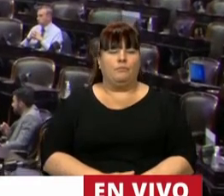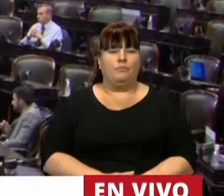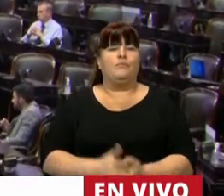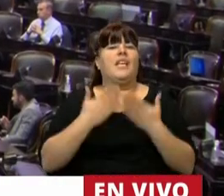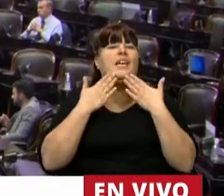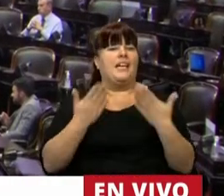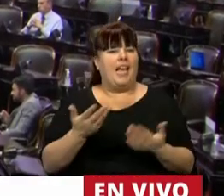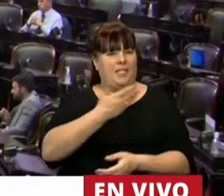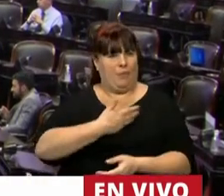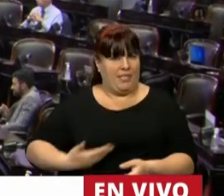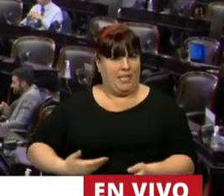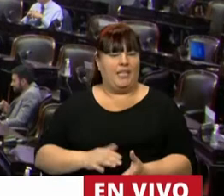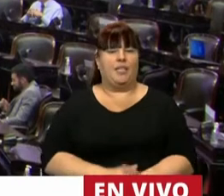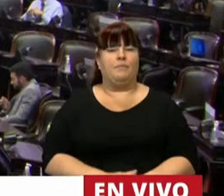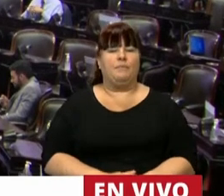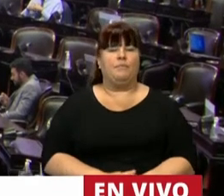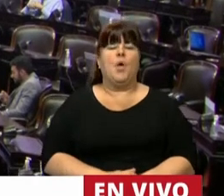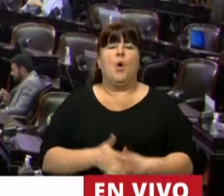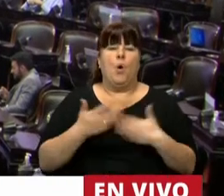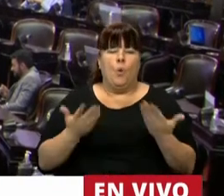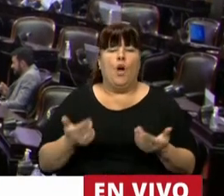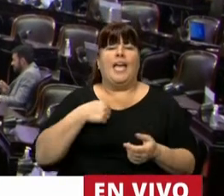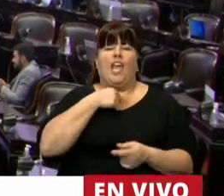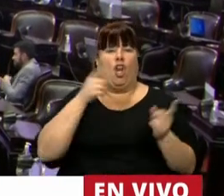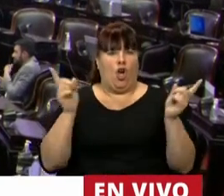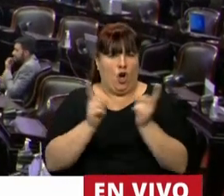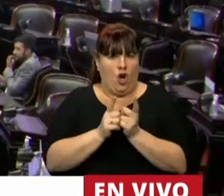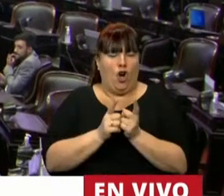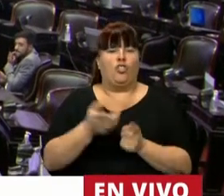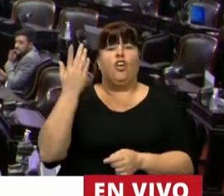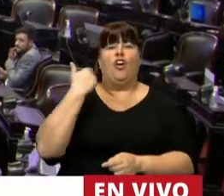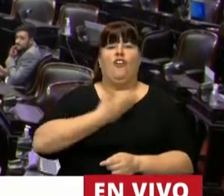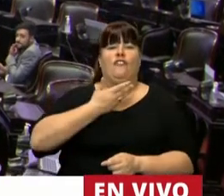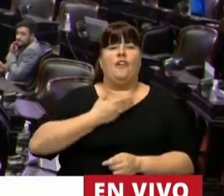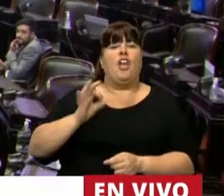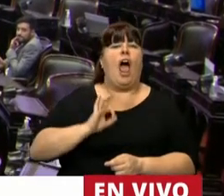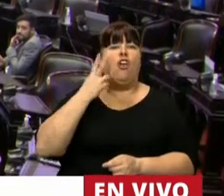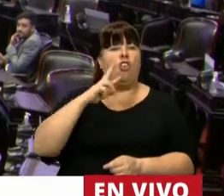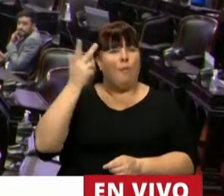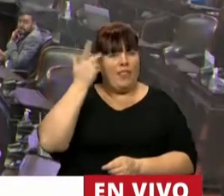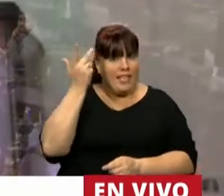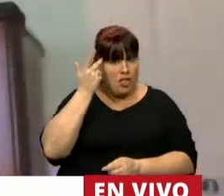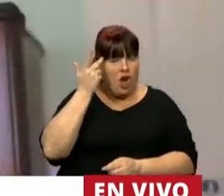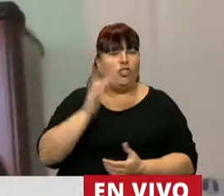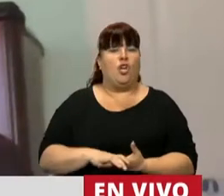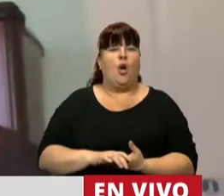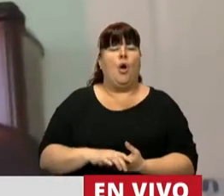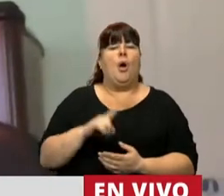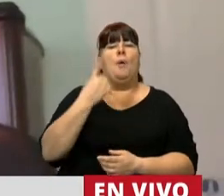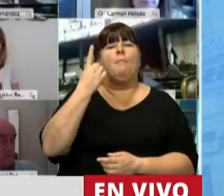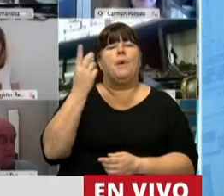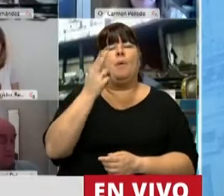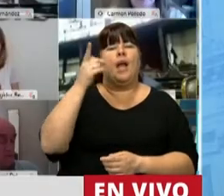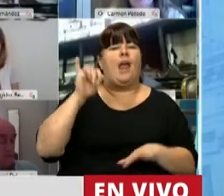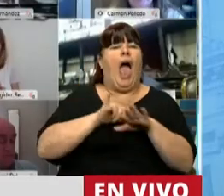Gracias, señor presidente. Bien, voy a tratar de ser breve. Cuando en febrero de 2018 se realizó el primer vuelo de